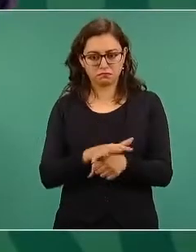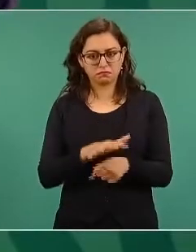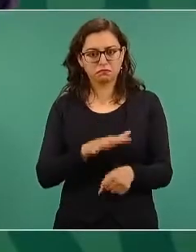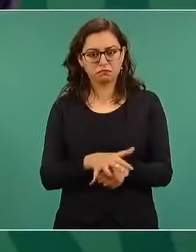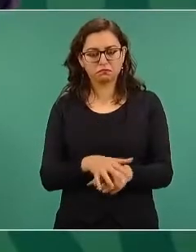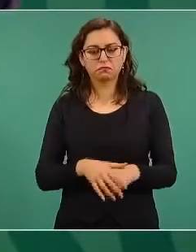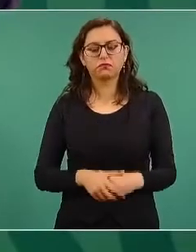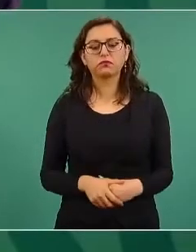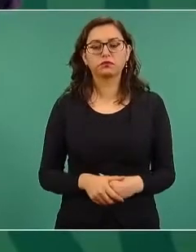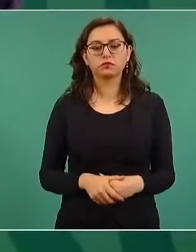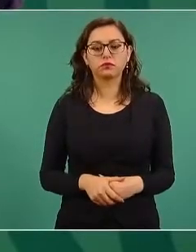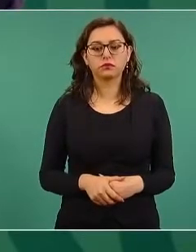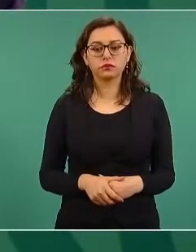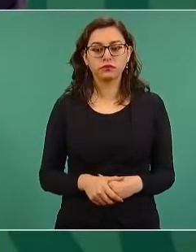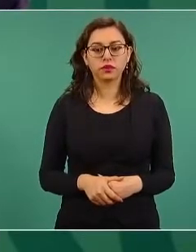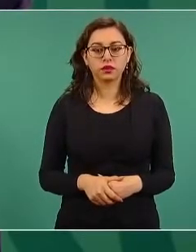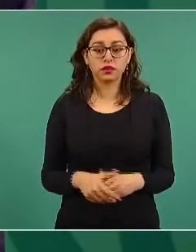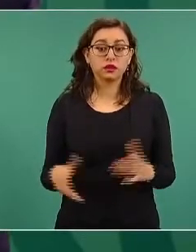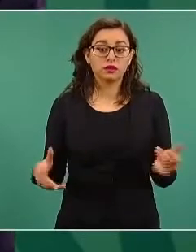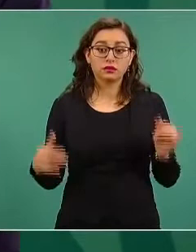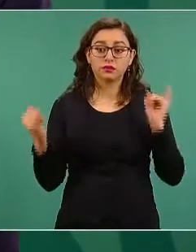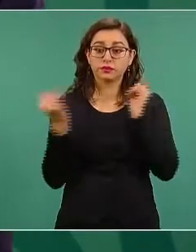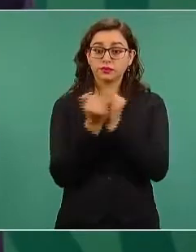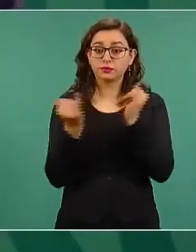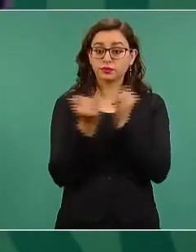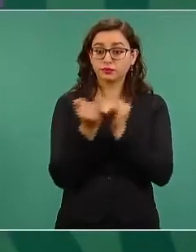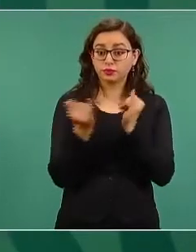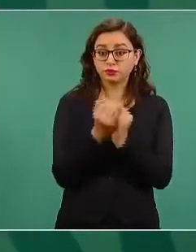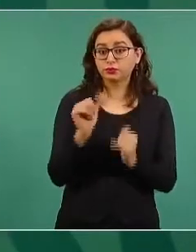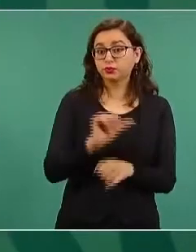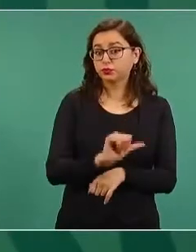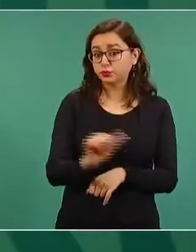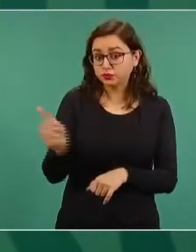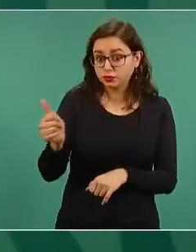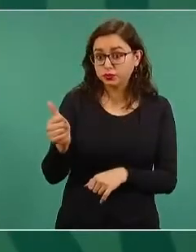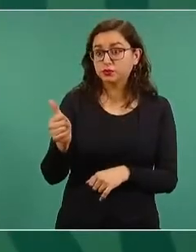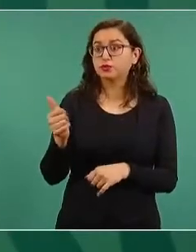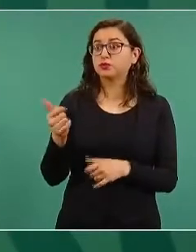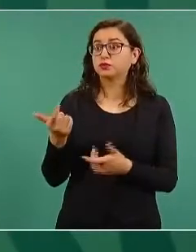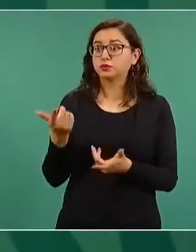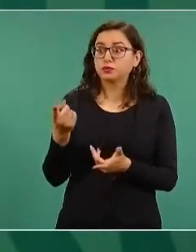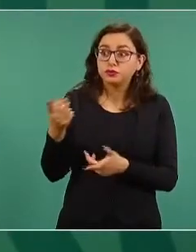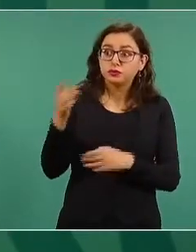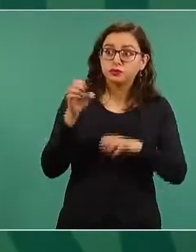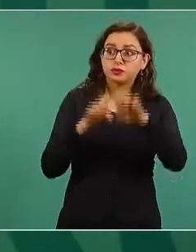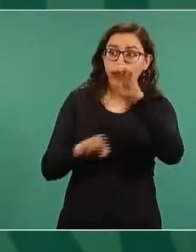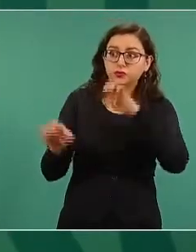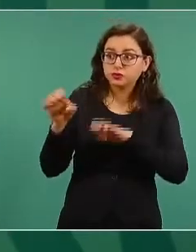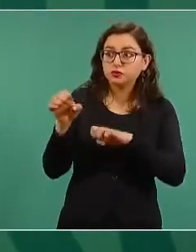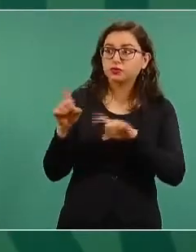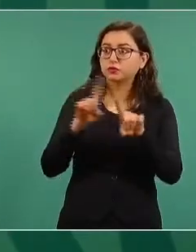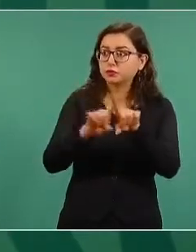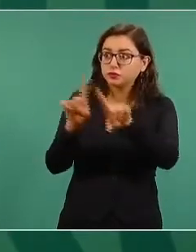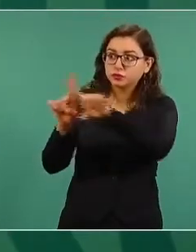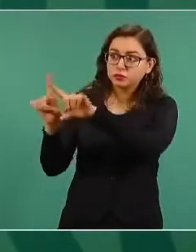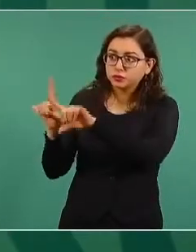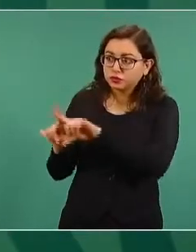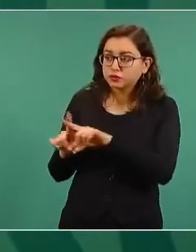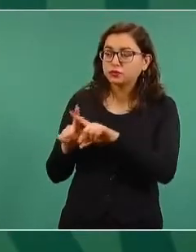se está haciendo con otras farmacéuticas y también con el apoyo de